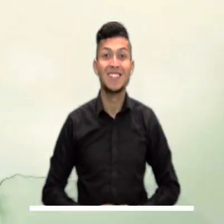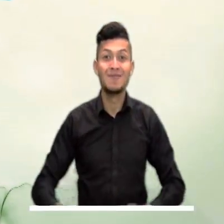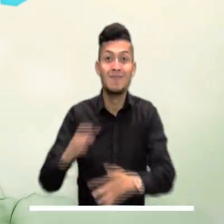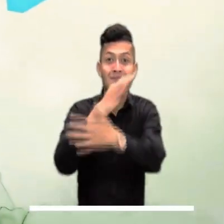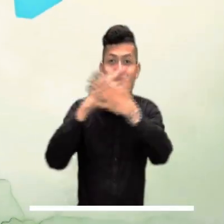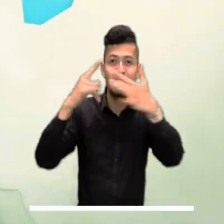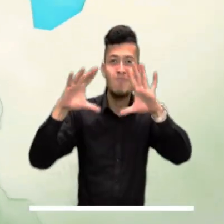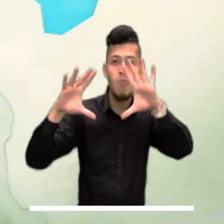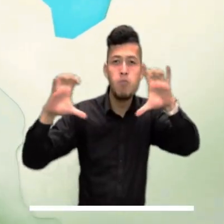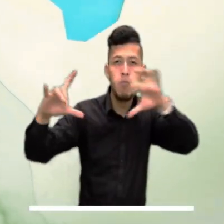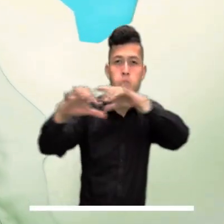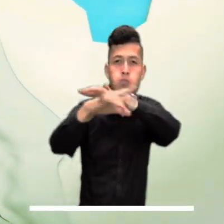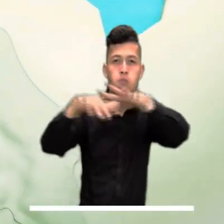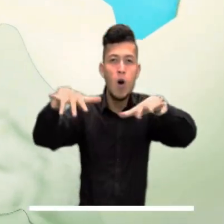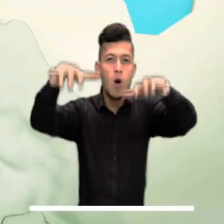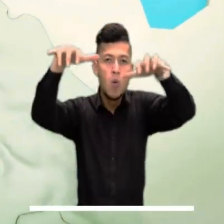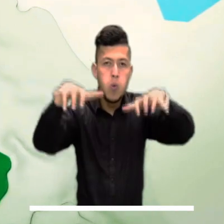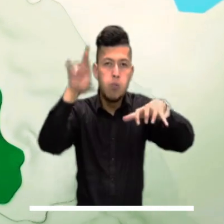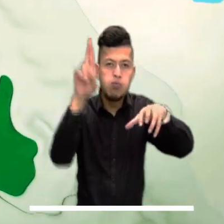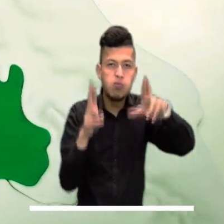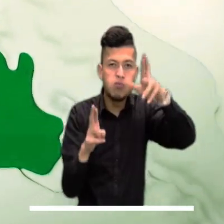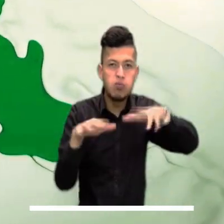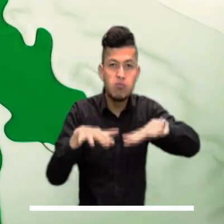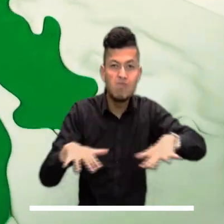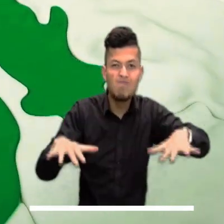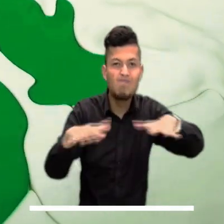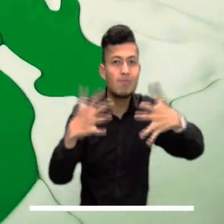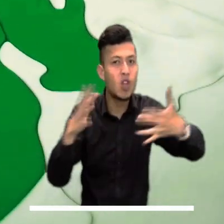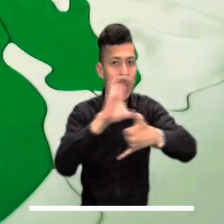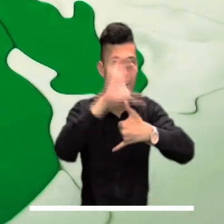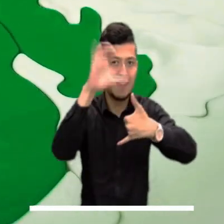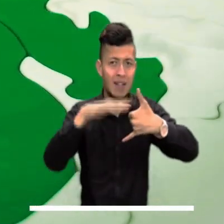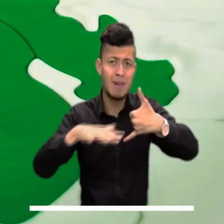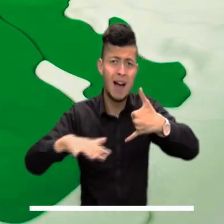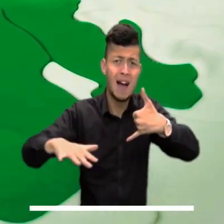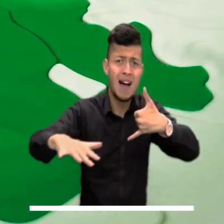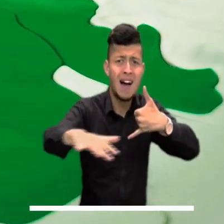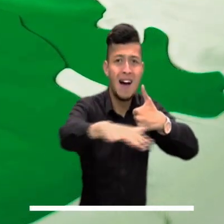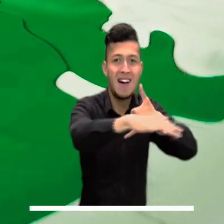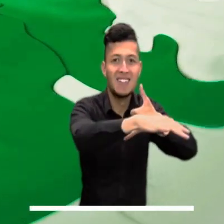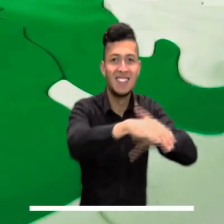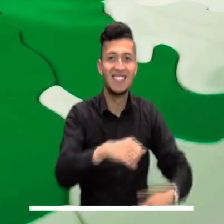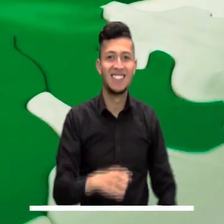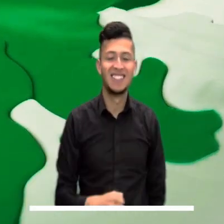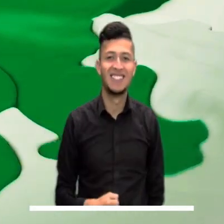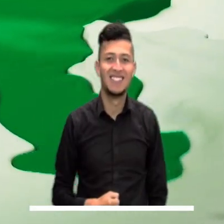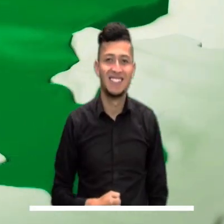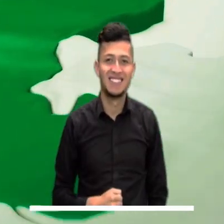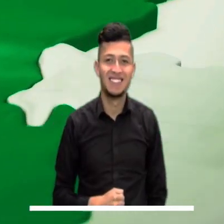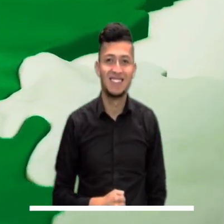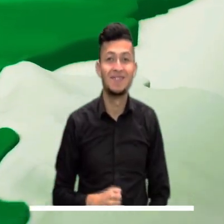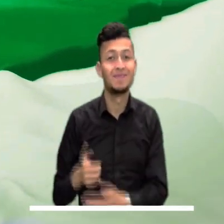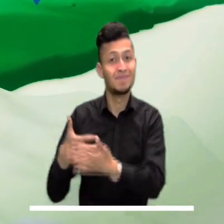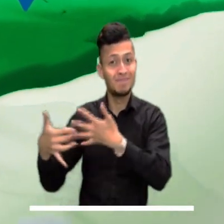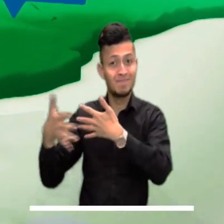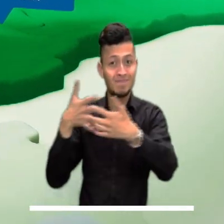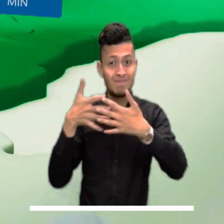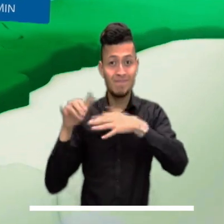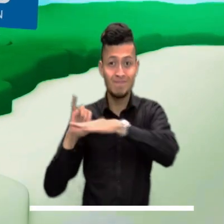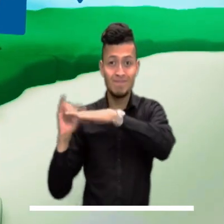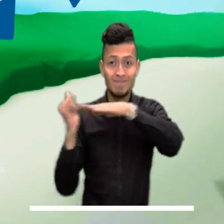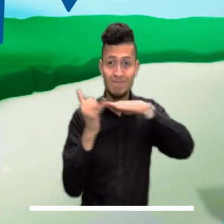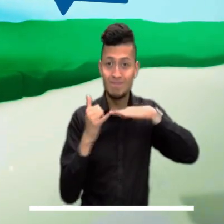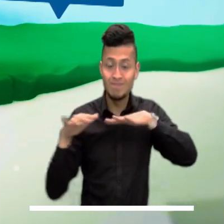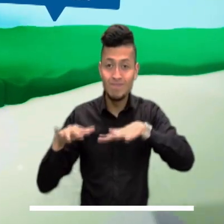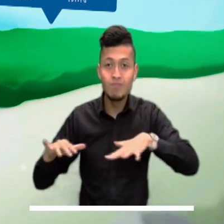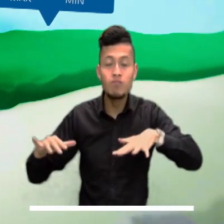Cielo nublado y grandes precipitaciones con tormentas eléctricas sobre gran parte del Caribe colombiano. El